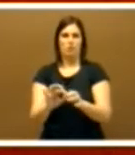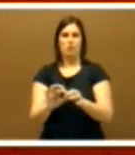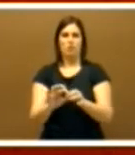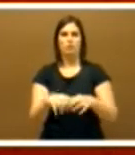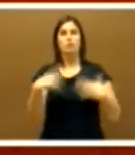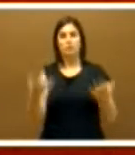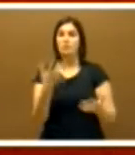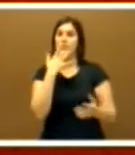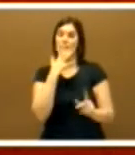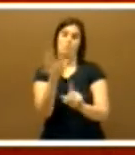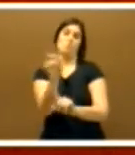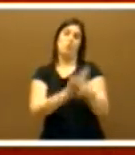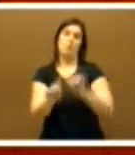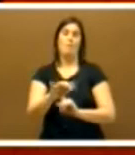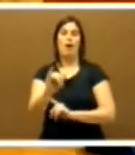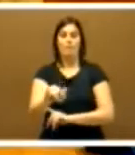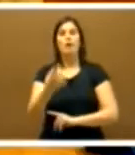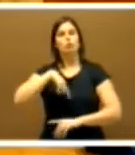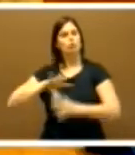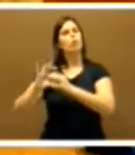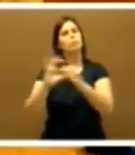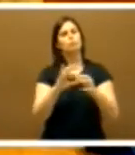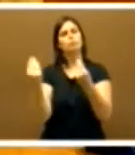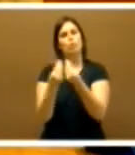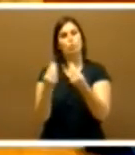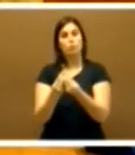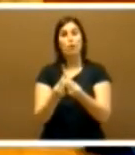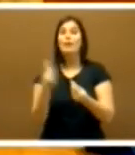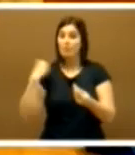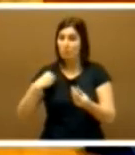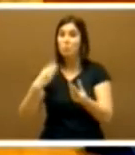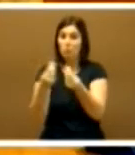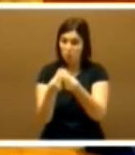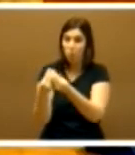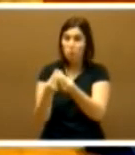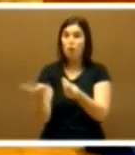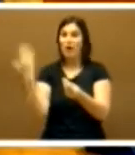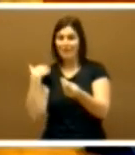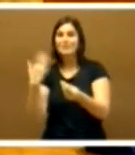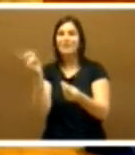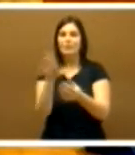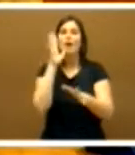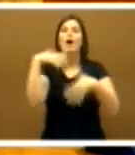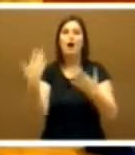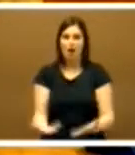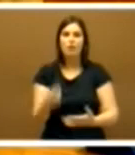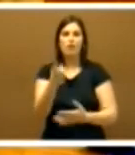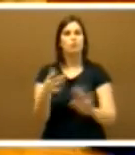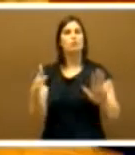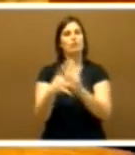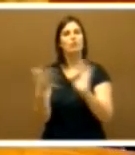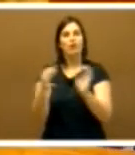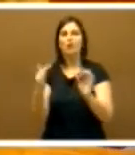ante las adversidades. Y siendo la unidad también, antes y ahora, nuestro auténtico